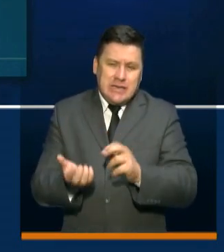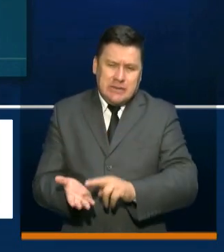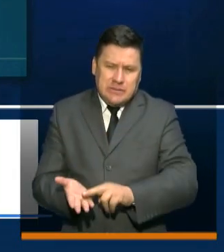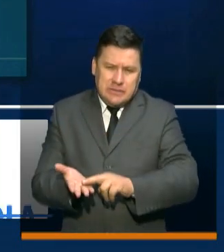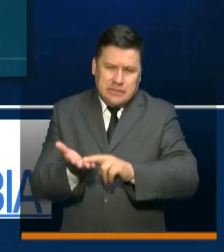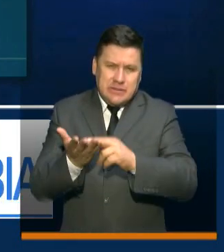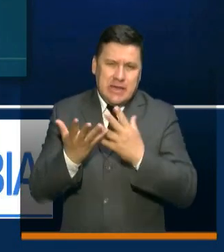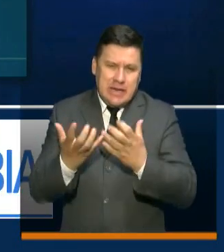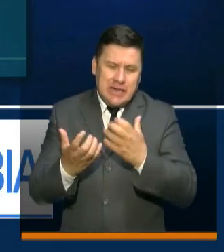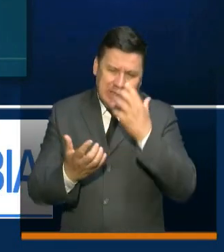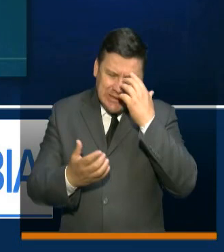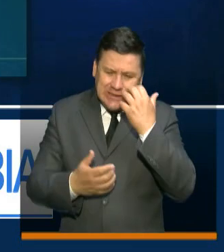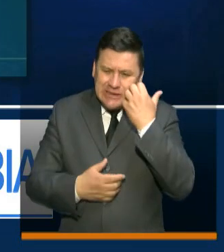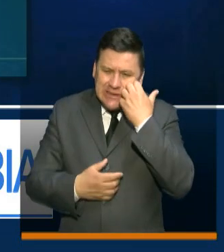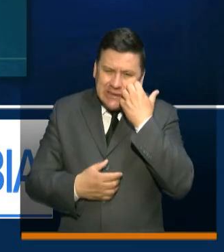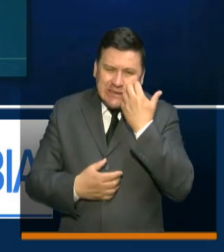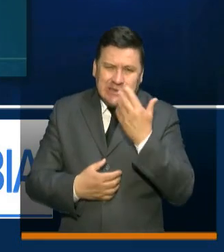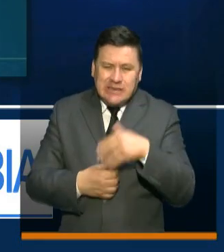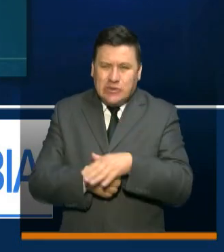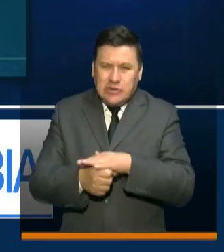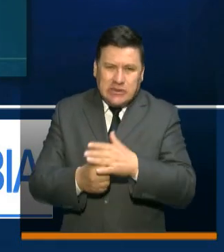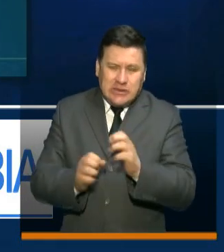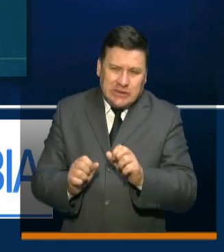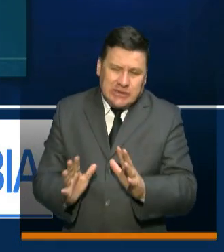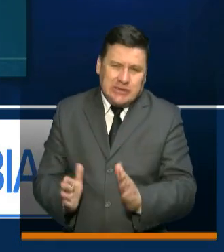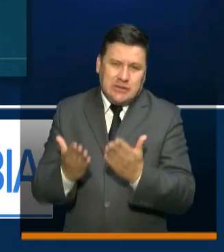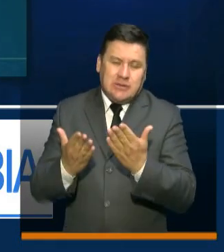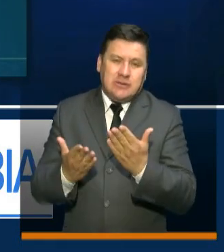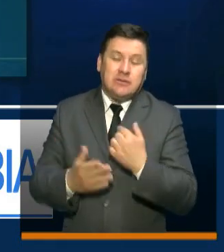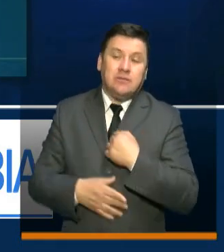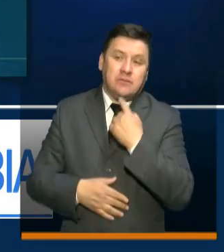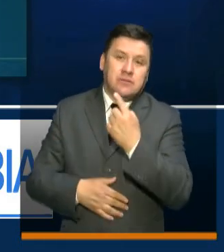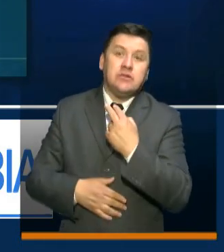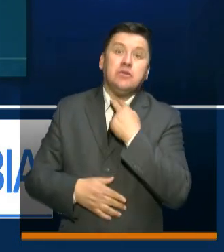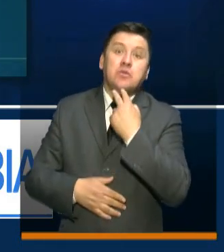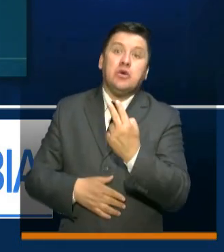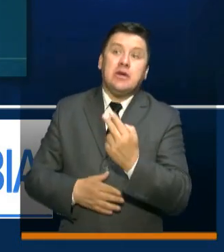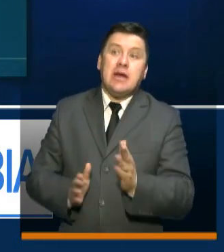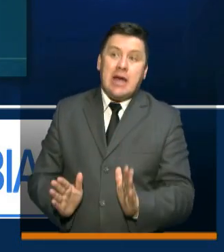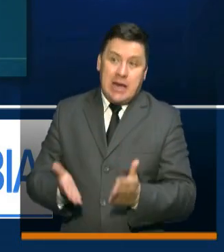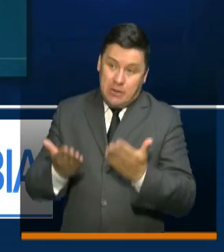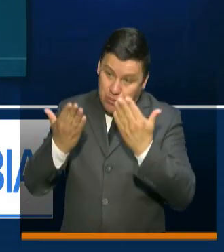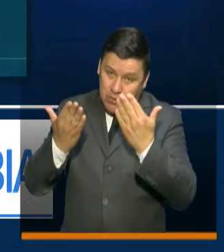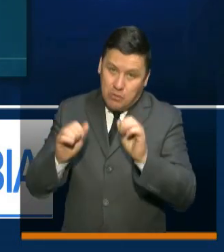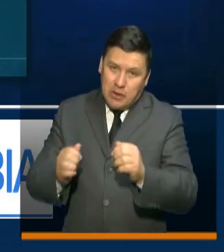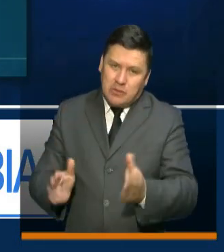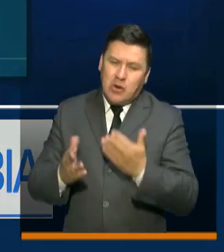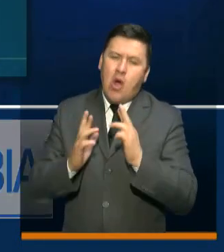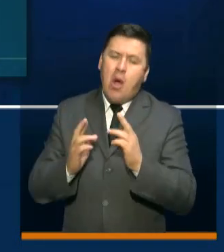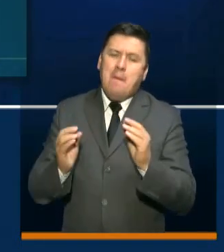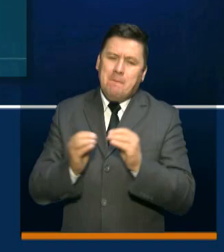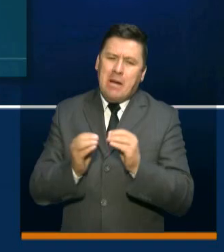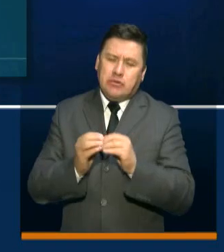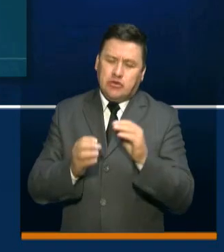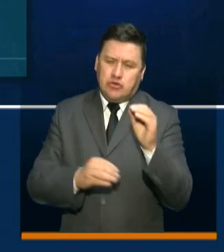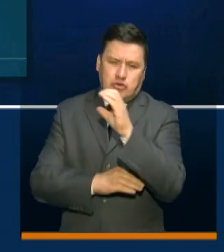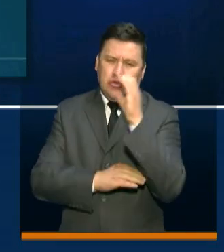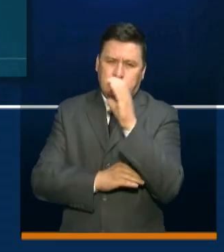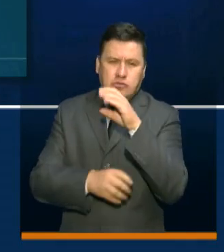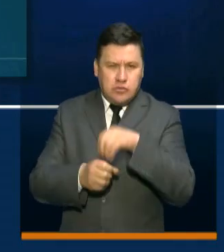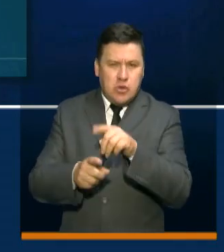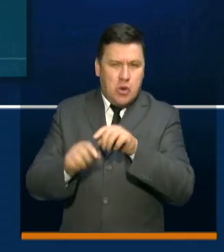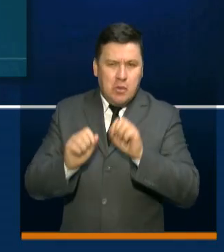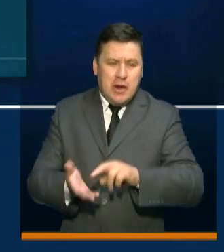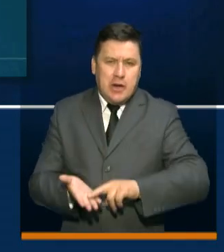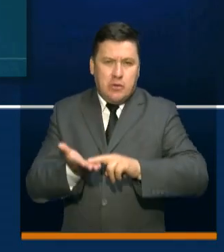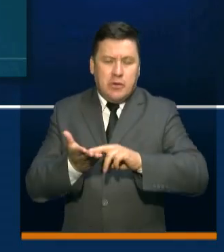han salido de los embates de esta enfermedad, a ellos siempre una voz de ánimo y esperamos que sean mucho más los colombianos que